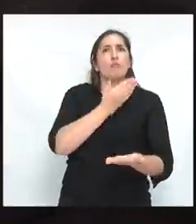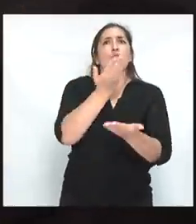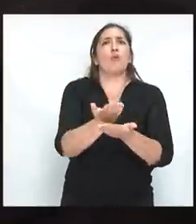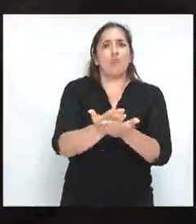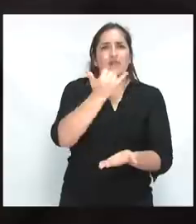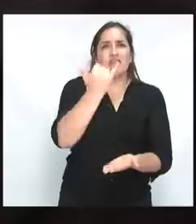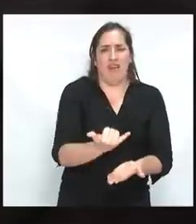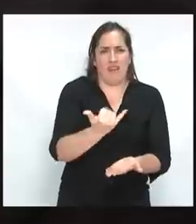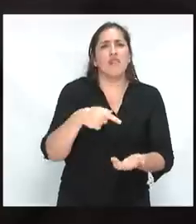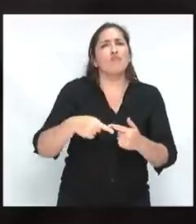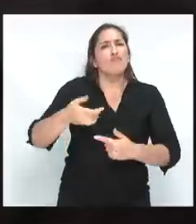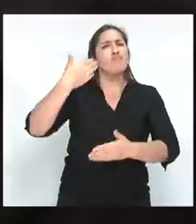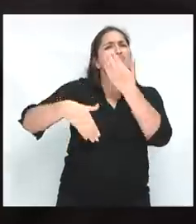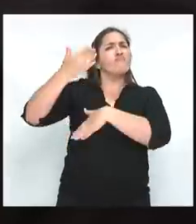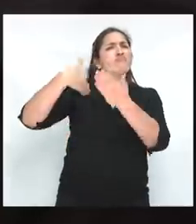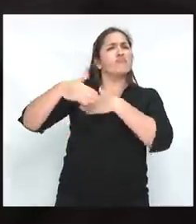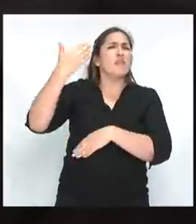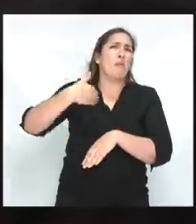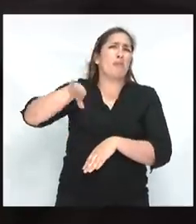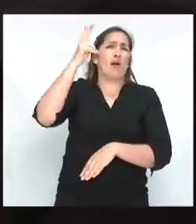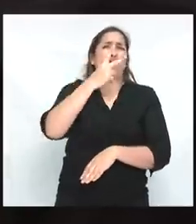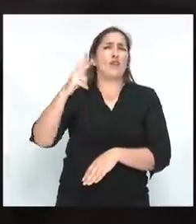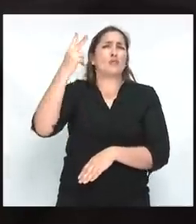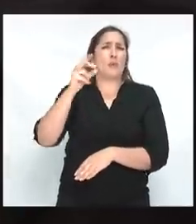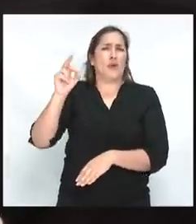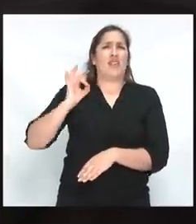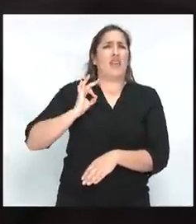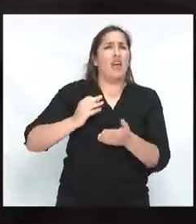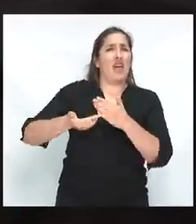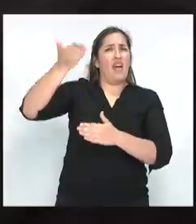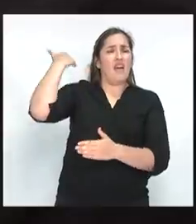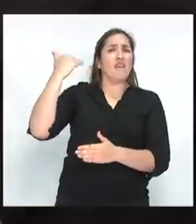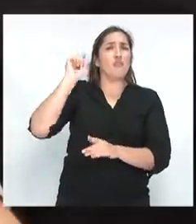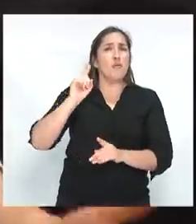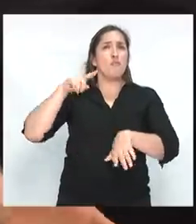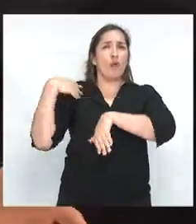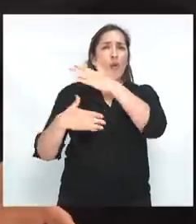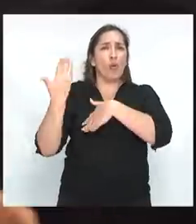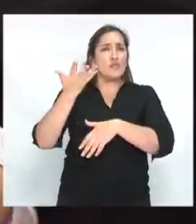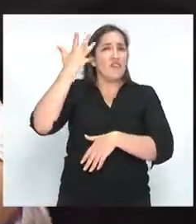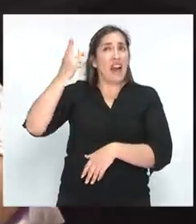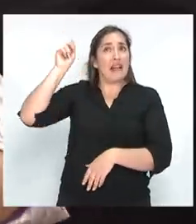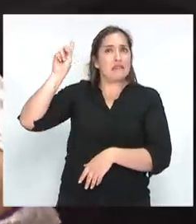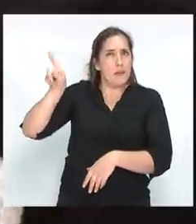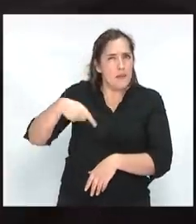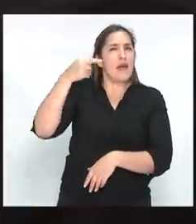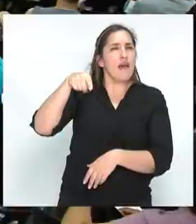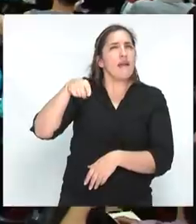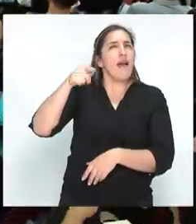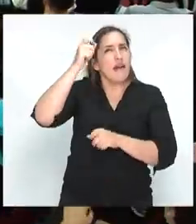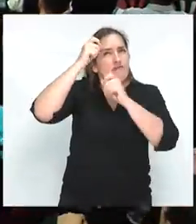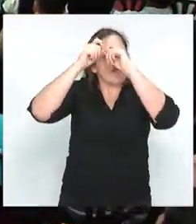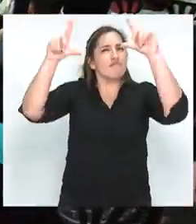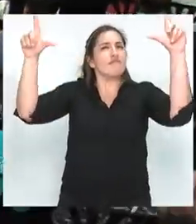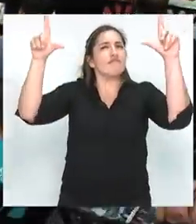que viene desde hace más de 220 años de la Revolución Francesa. Luchan por un tipo de